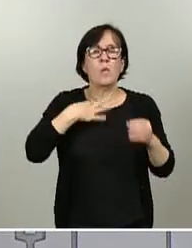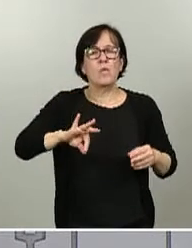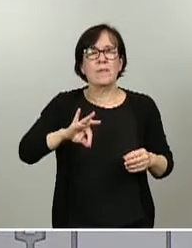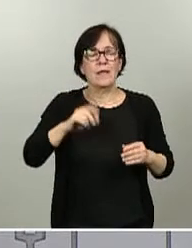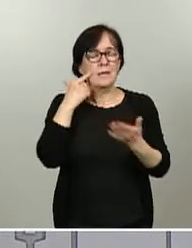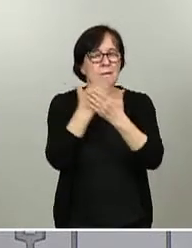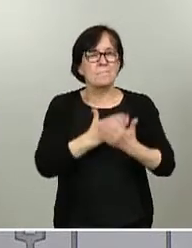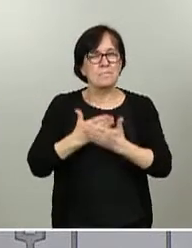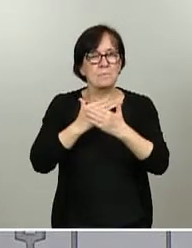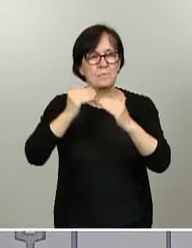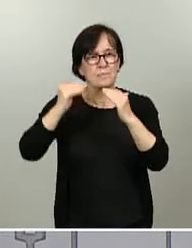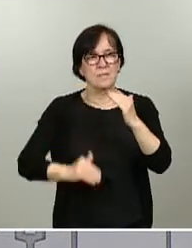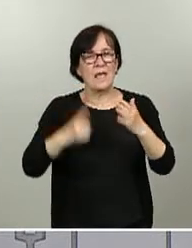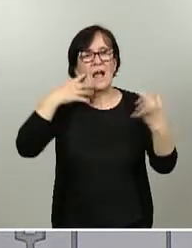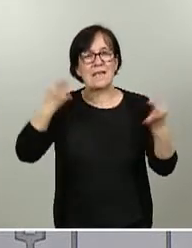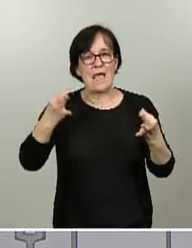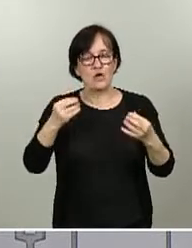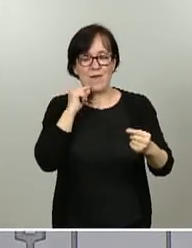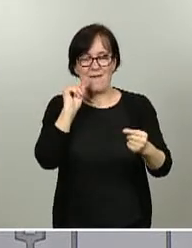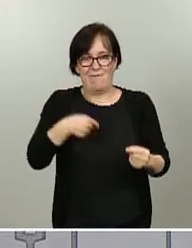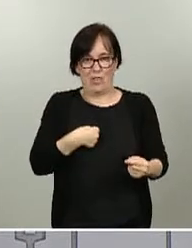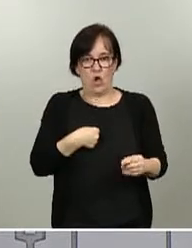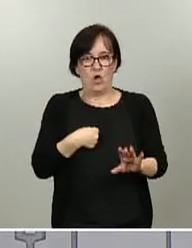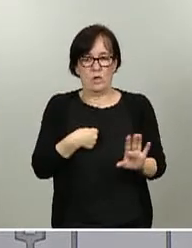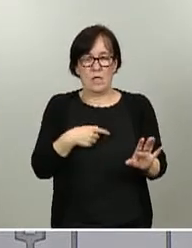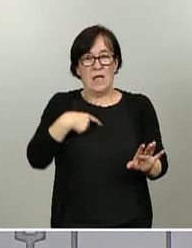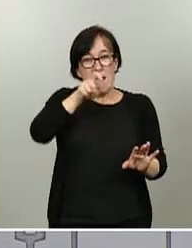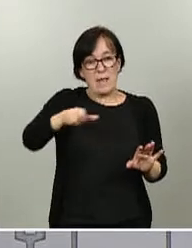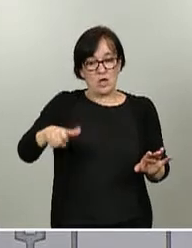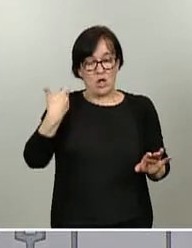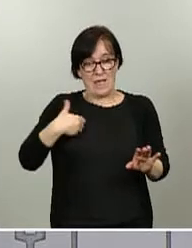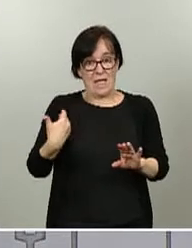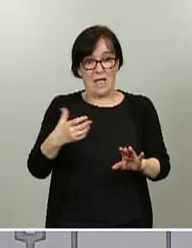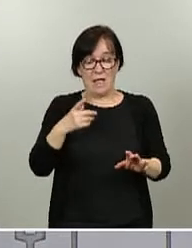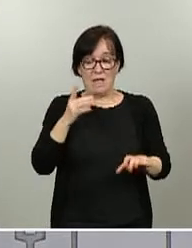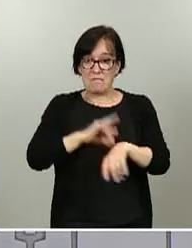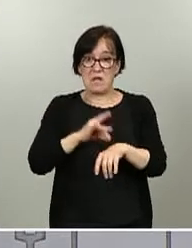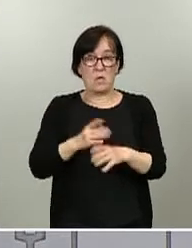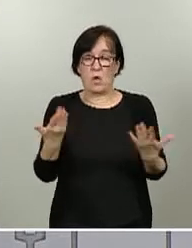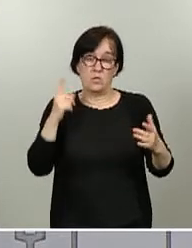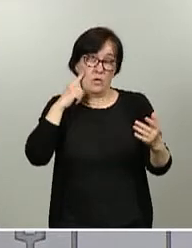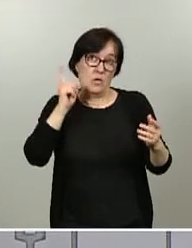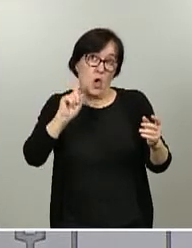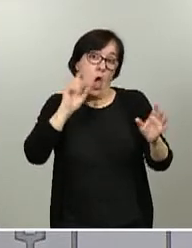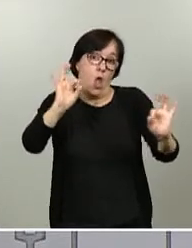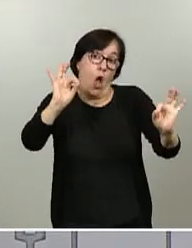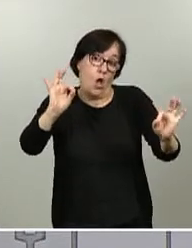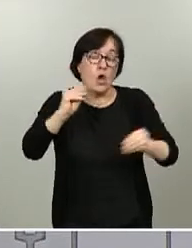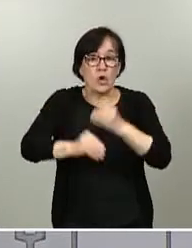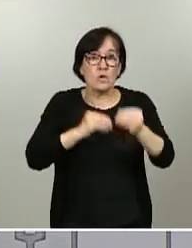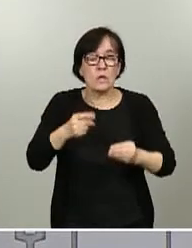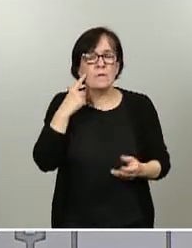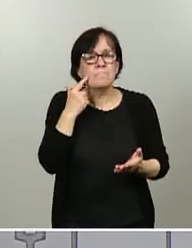punto el riesgo de infección. Las personas que han pasado la enfermedad en principio no tiene ningún sentido que la utilicen, pero se ha demostrado en algunos estudios que puede